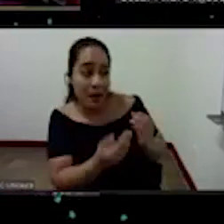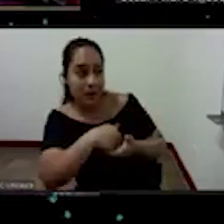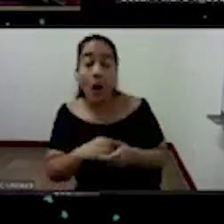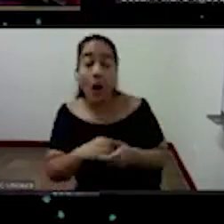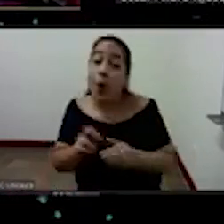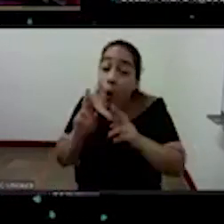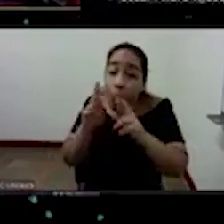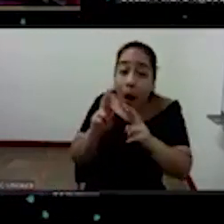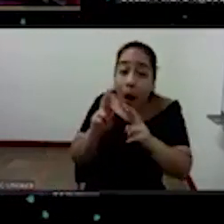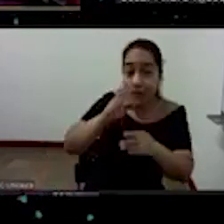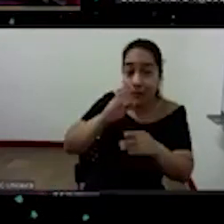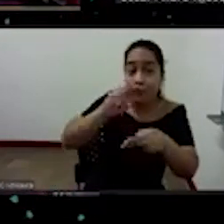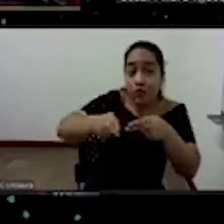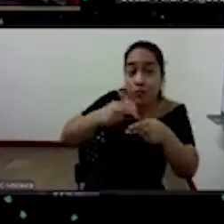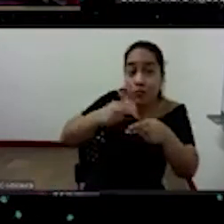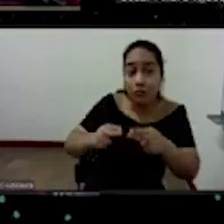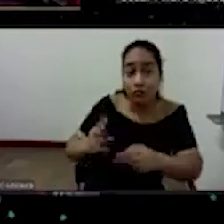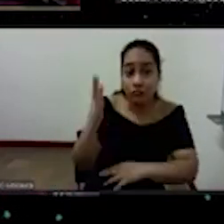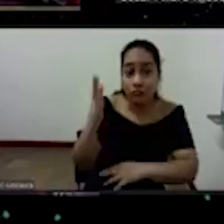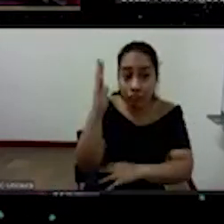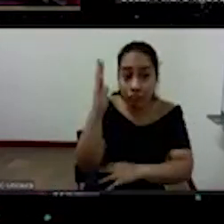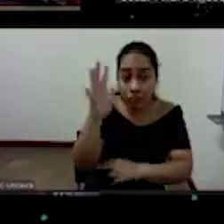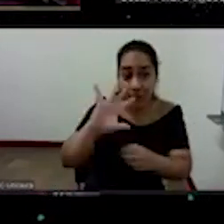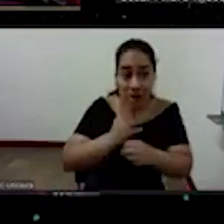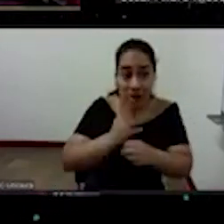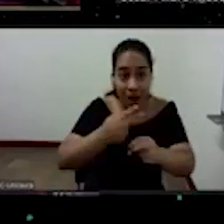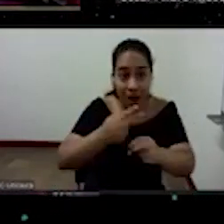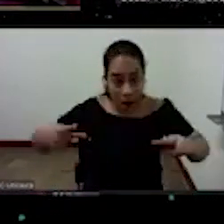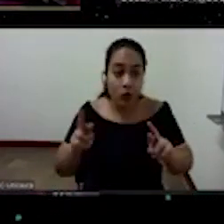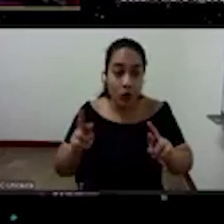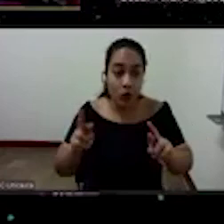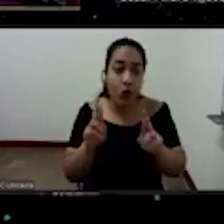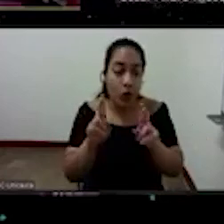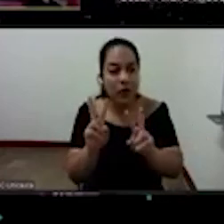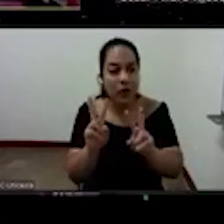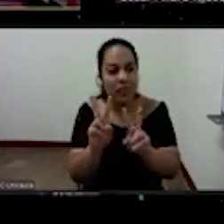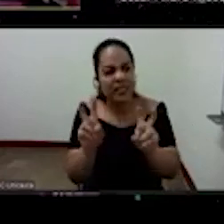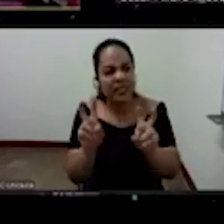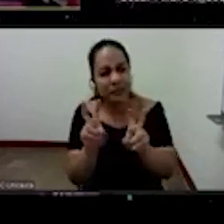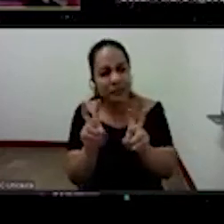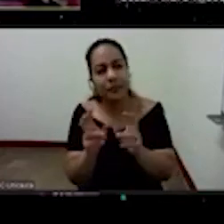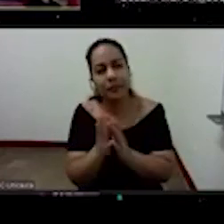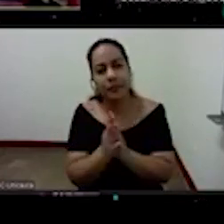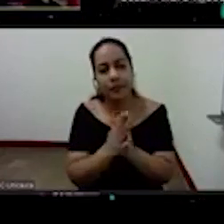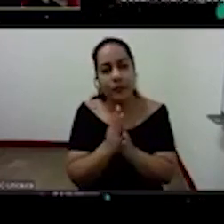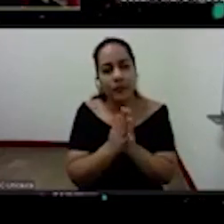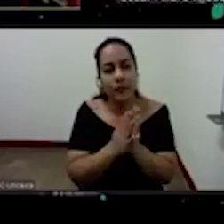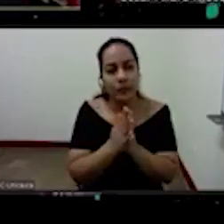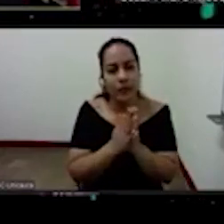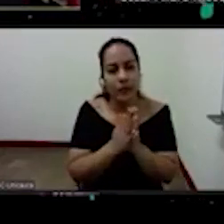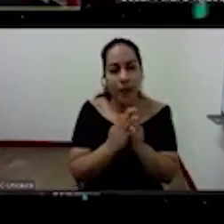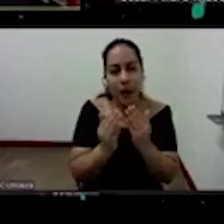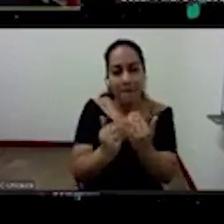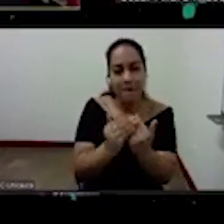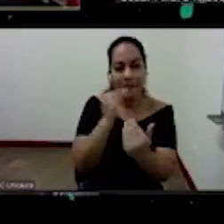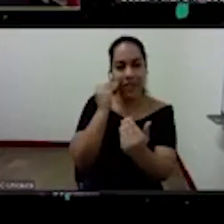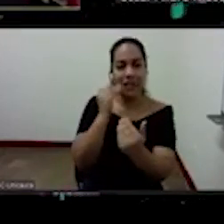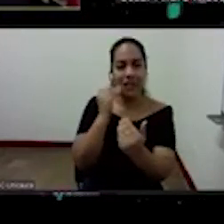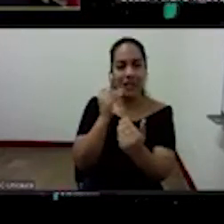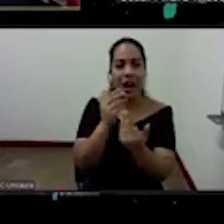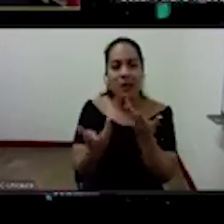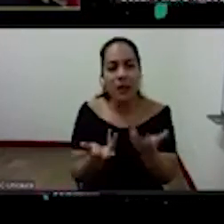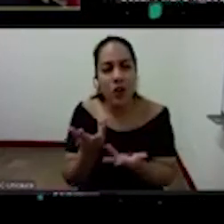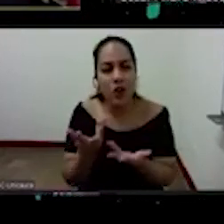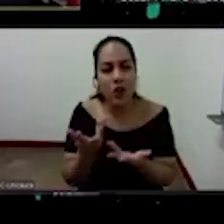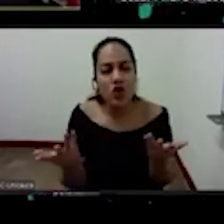ocasión consista en una invitación a venir en